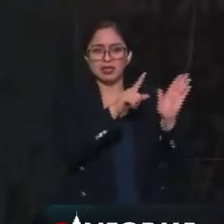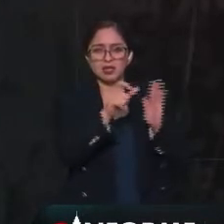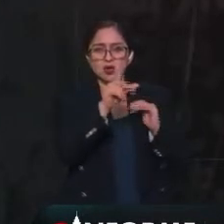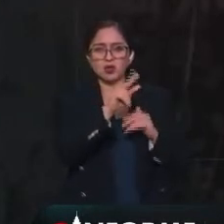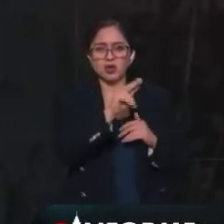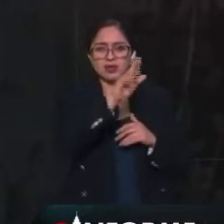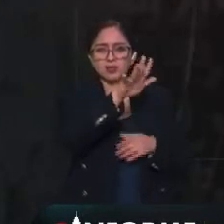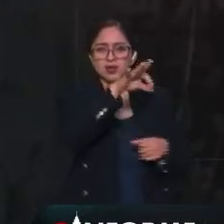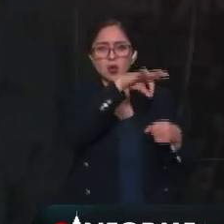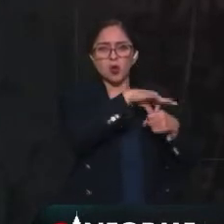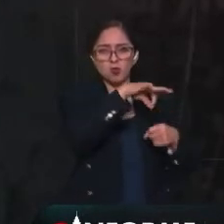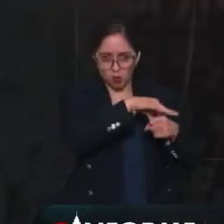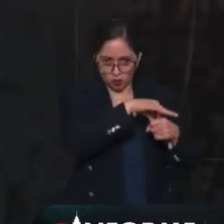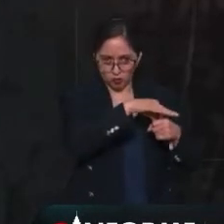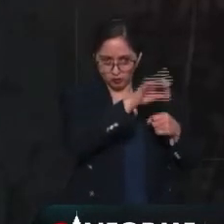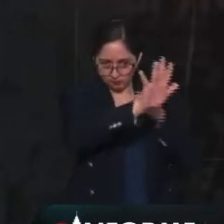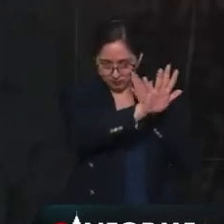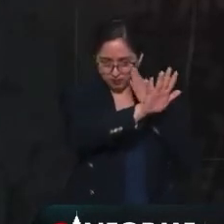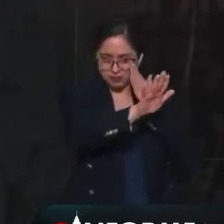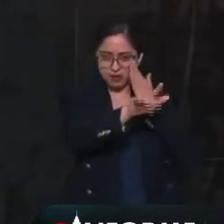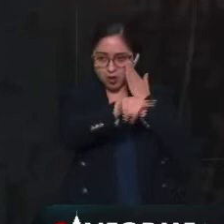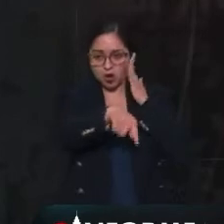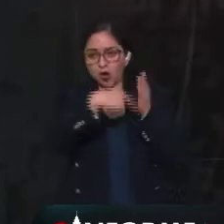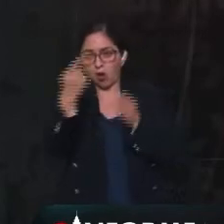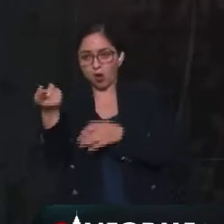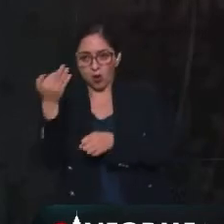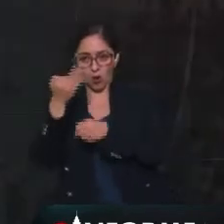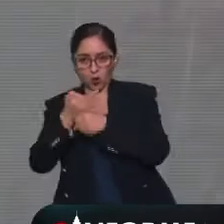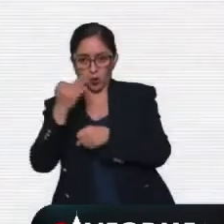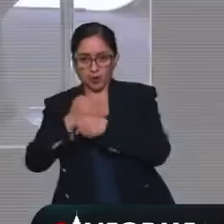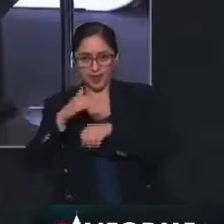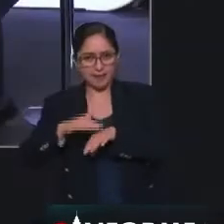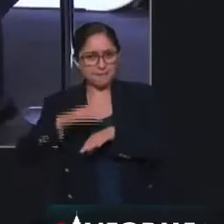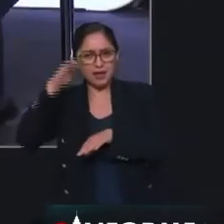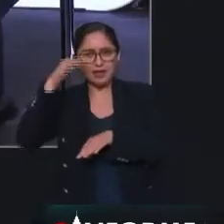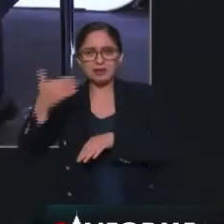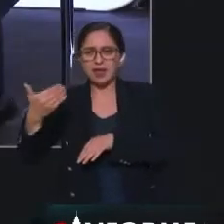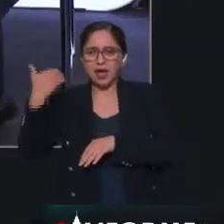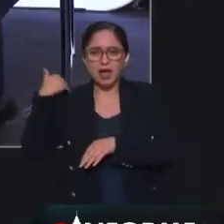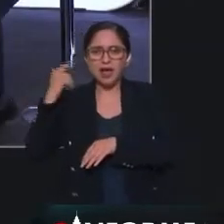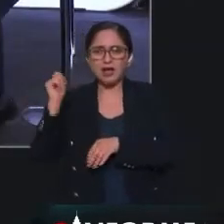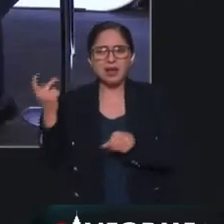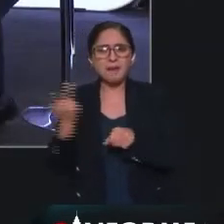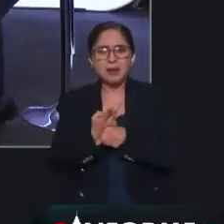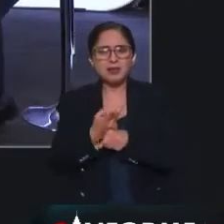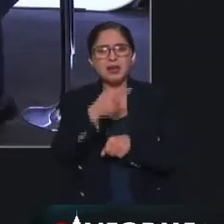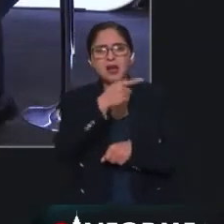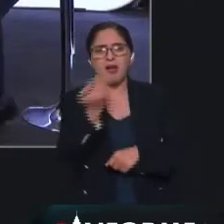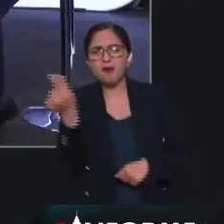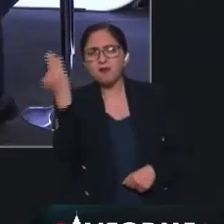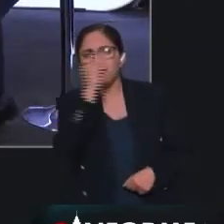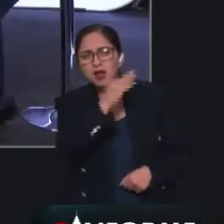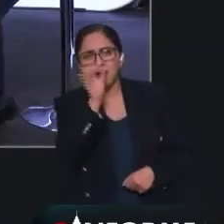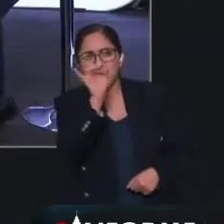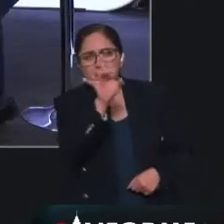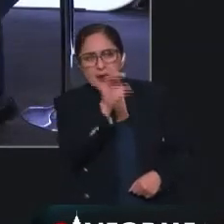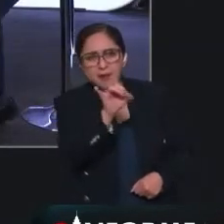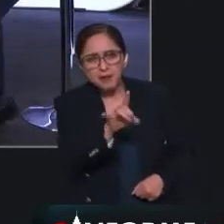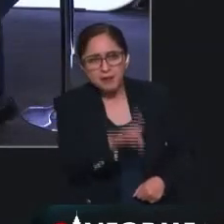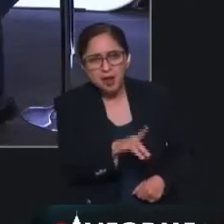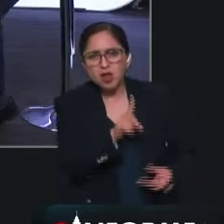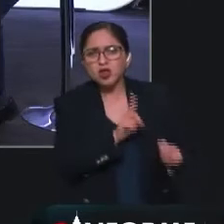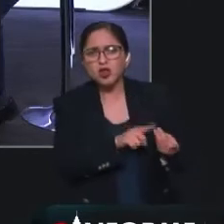votos. Pero ahorita ya hay muchísimos más, mucho más de lo que normalmente tenemos. ¿Qué pasó ahí, Alberto, con los bots? ¿De dónde vienen? Pues,